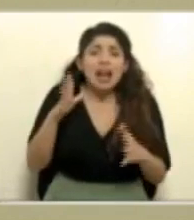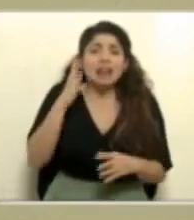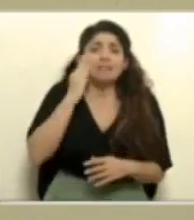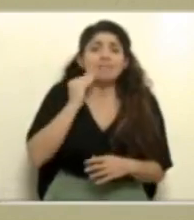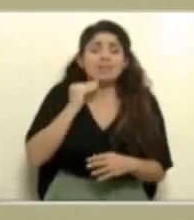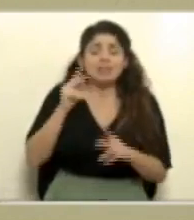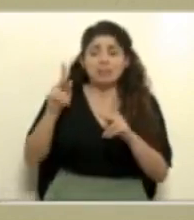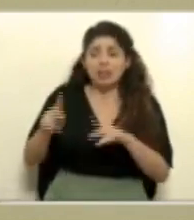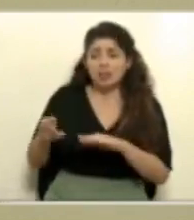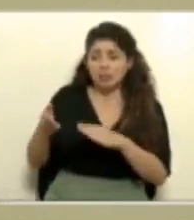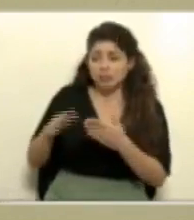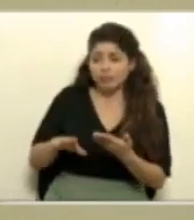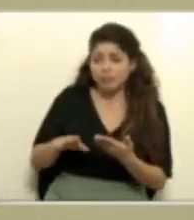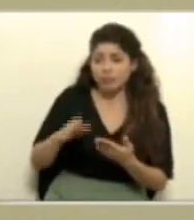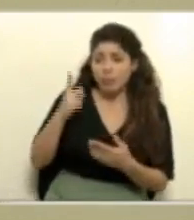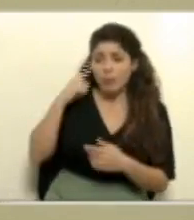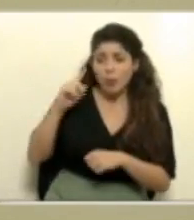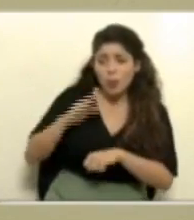pérdida por el COVID-19.